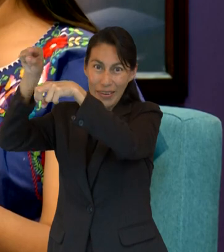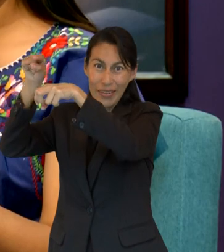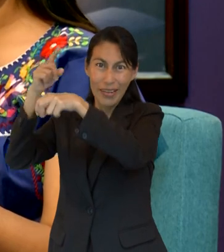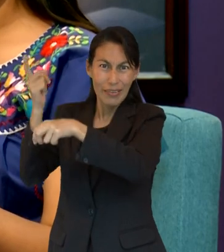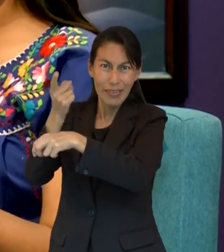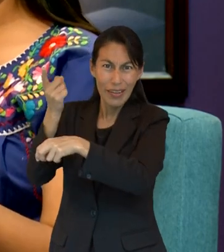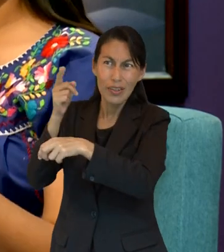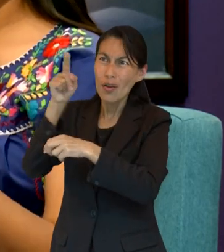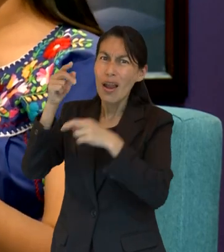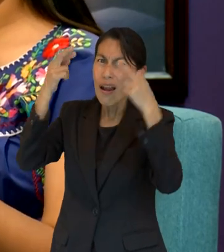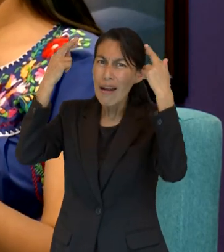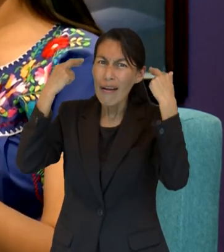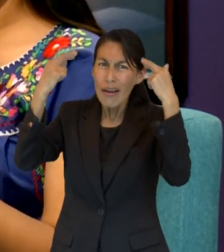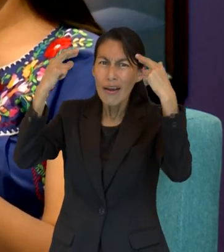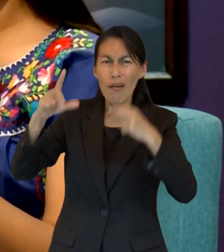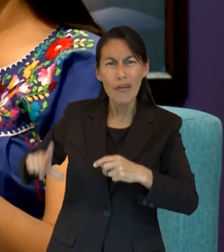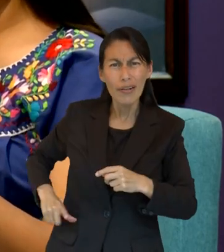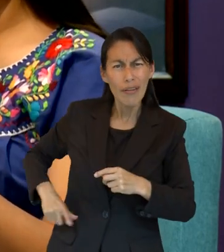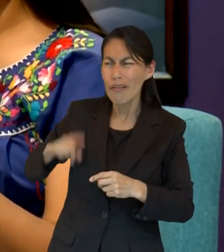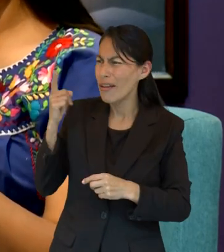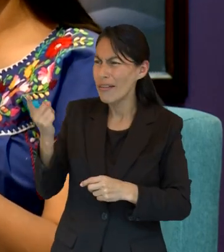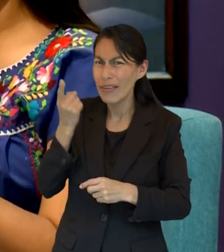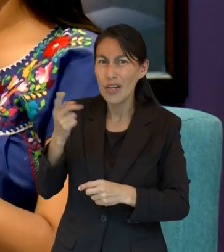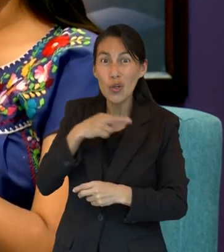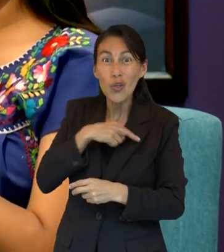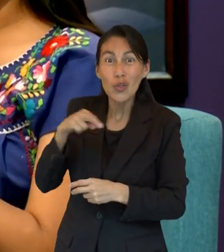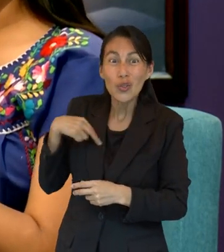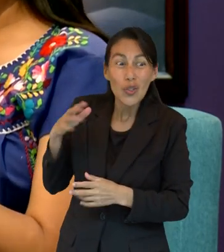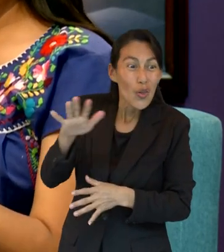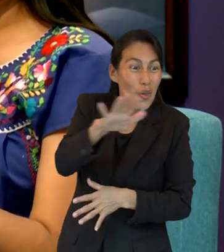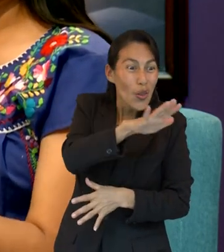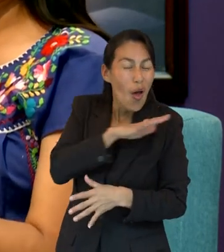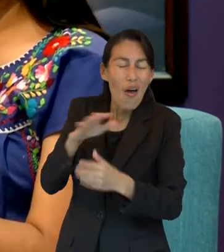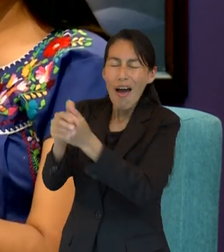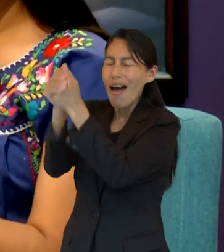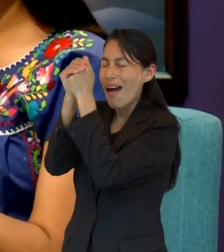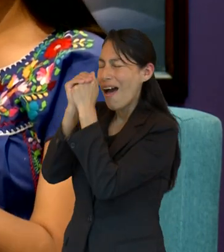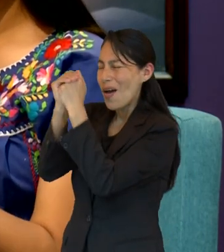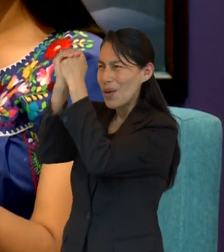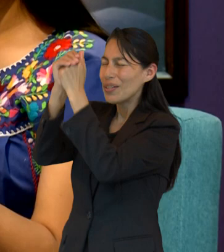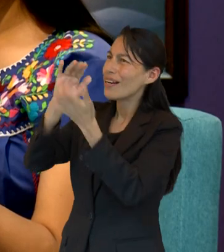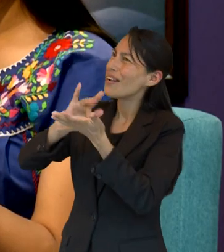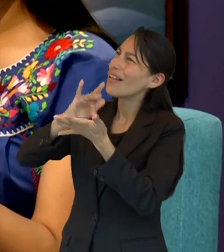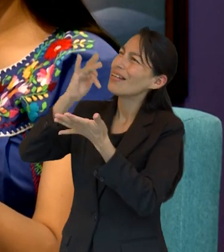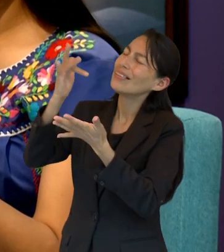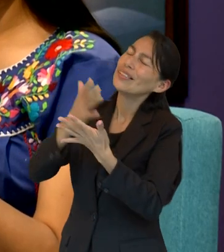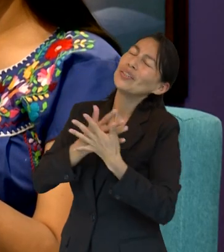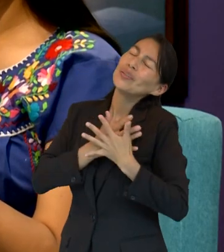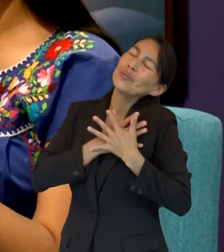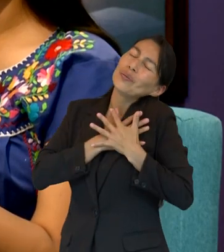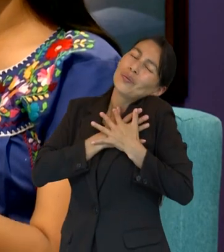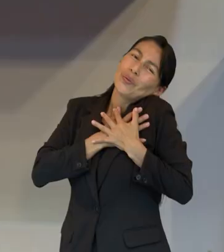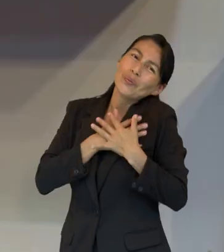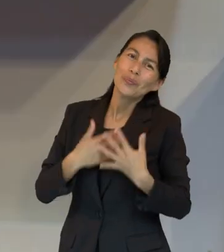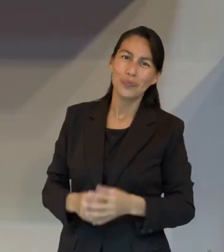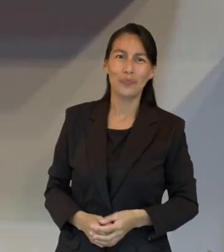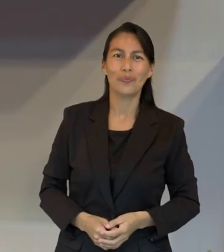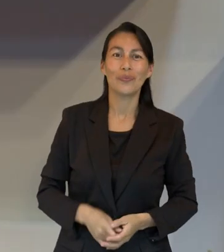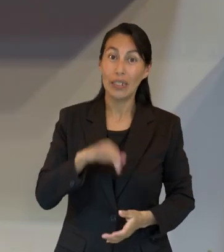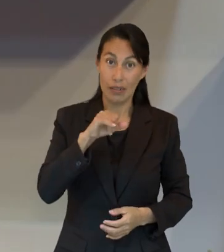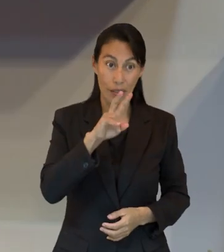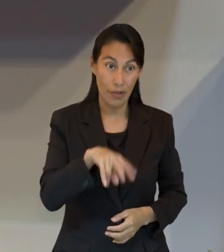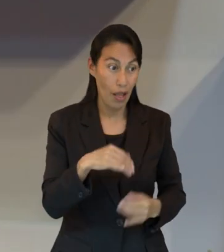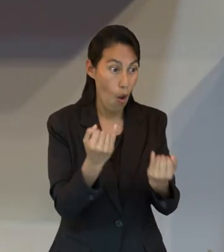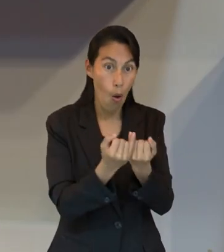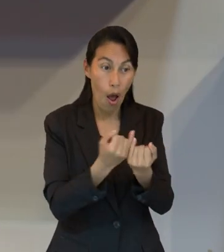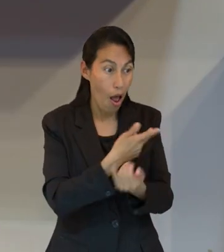gobierno de Dios y nosotros sabemos que eso va a ser algo por siempre. Él va a ser nuestro gobernante y nosotros vamos a adorarlo por amor.